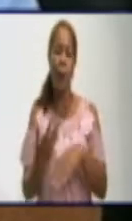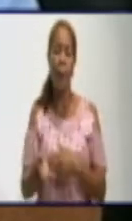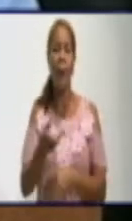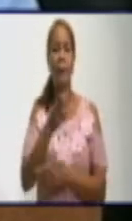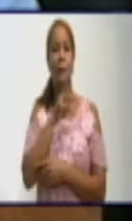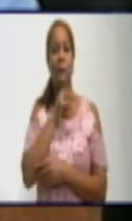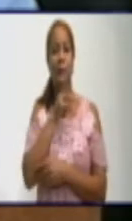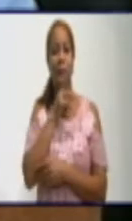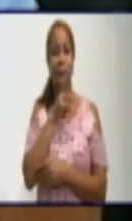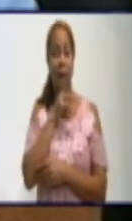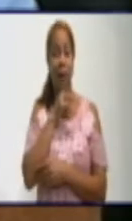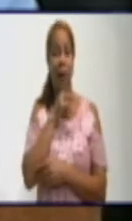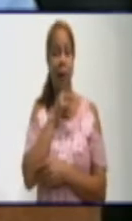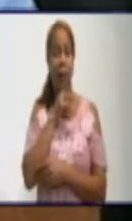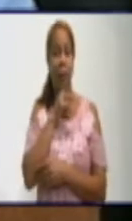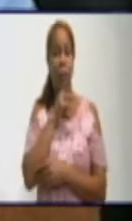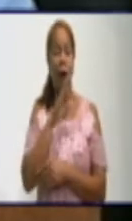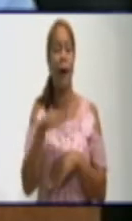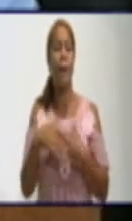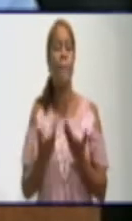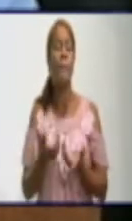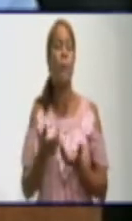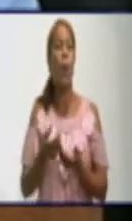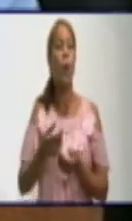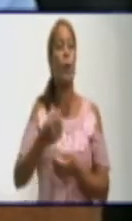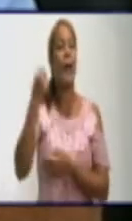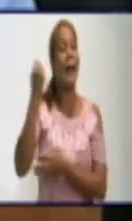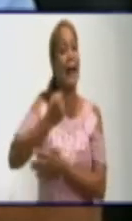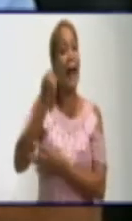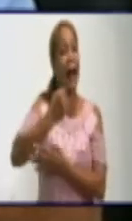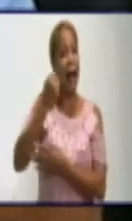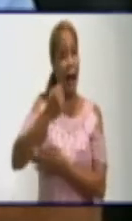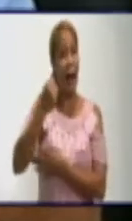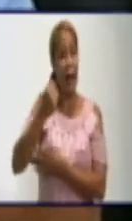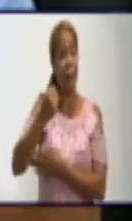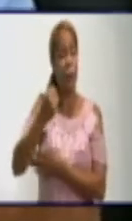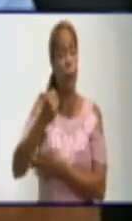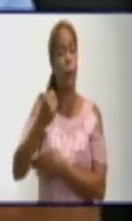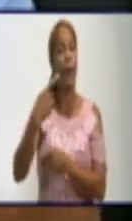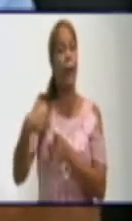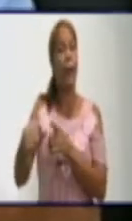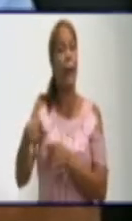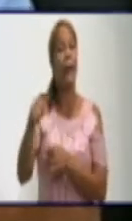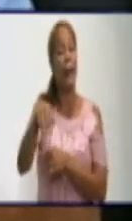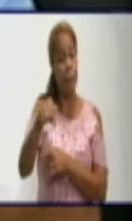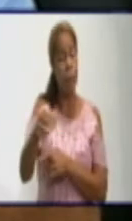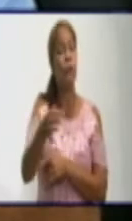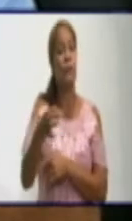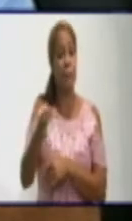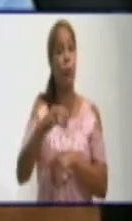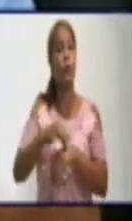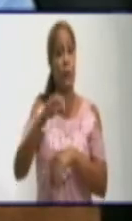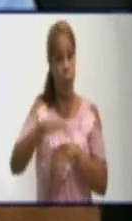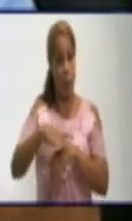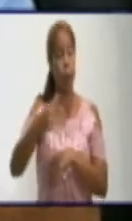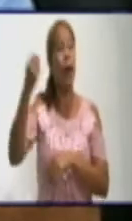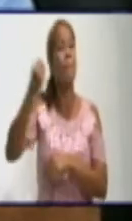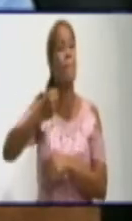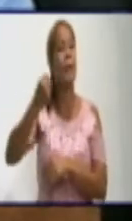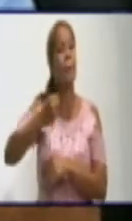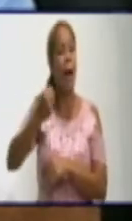de agua por el carro cisterna, de la comunidad del Jardín en Miradero, de este propio municipio, que está